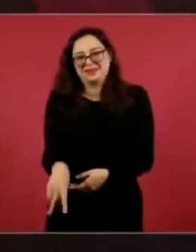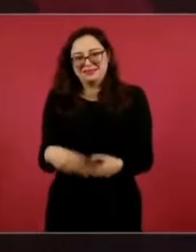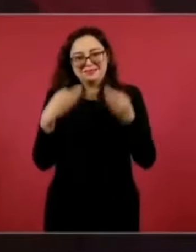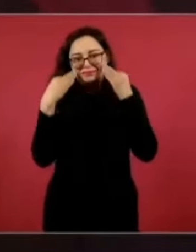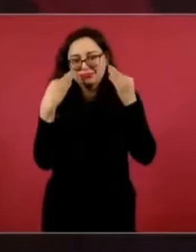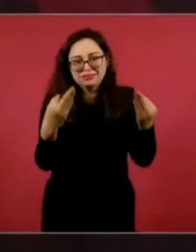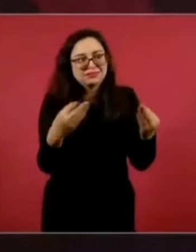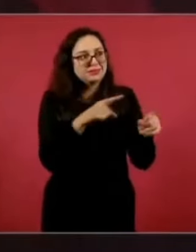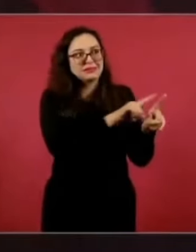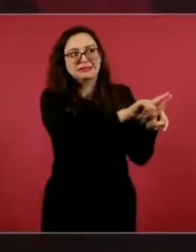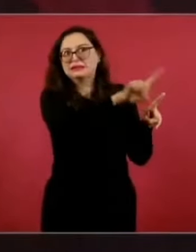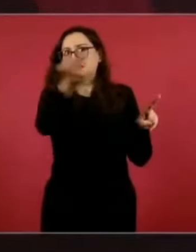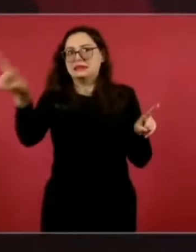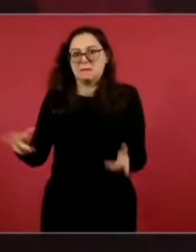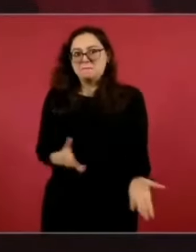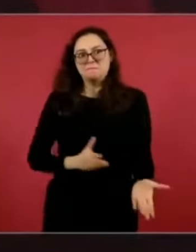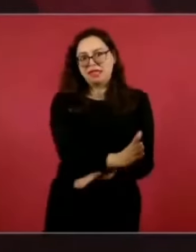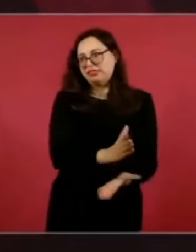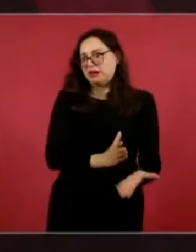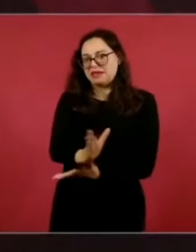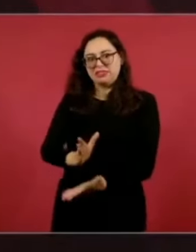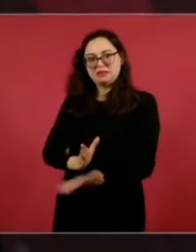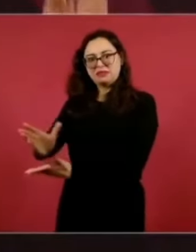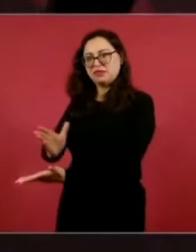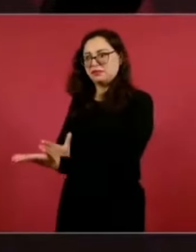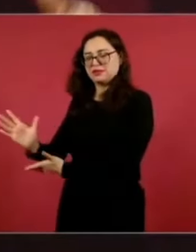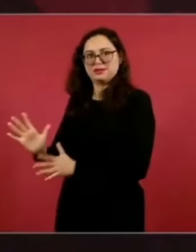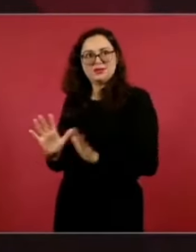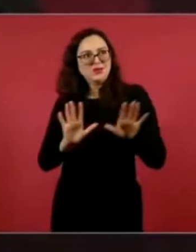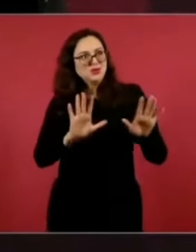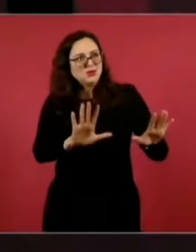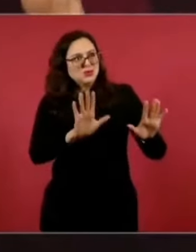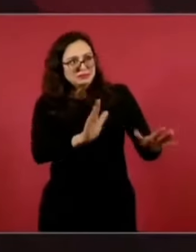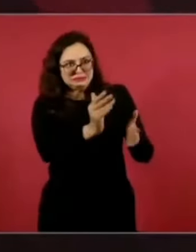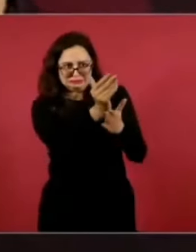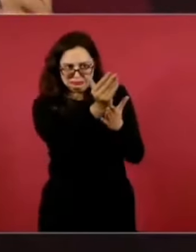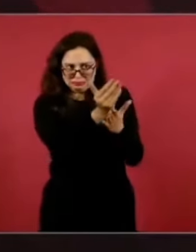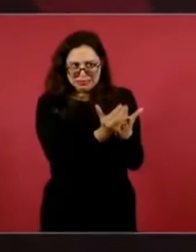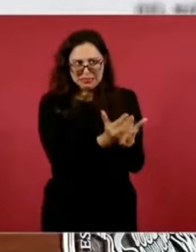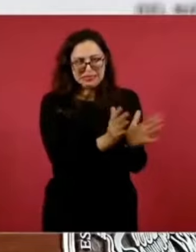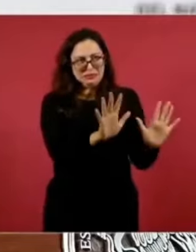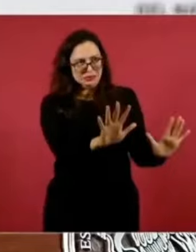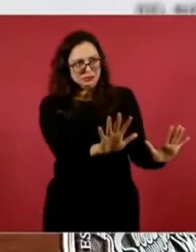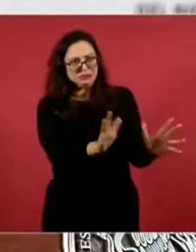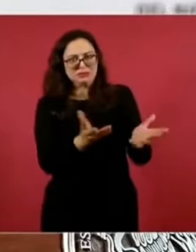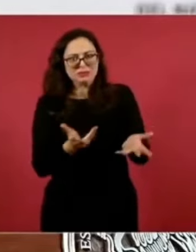¿no?, de que hay